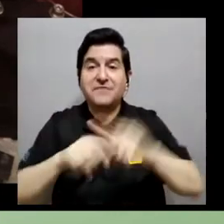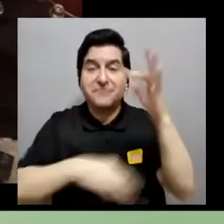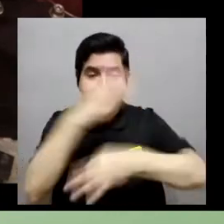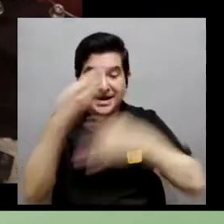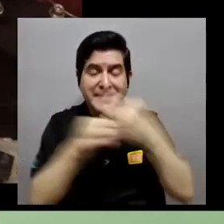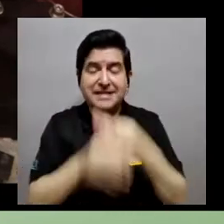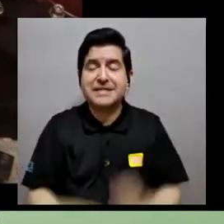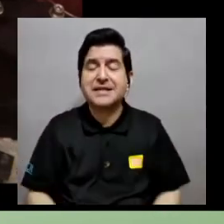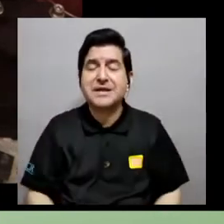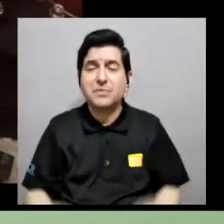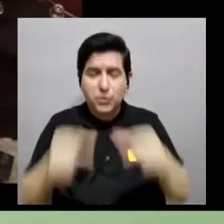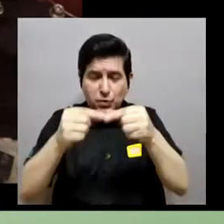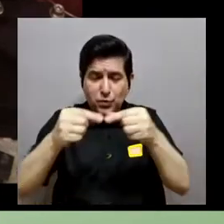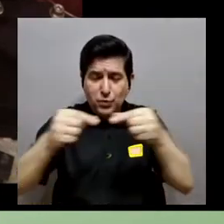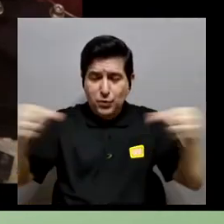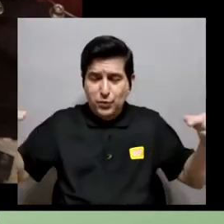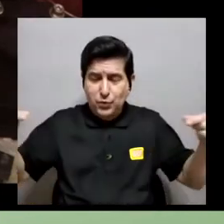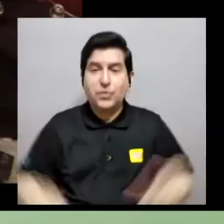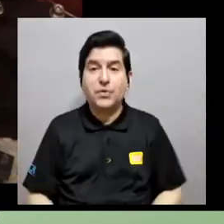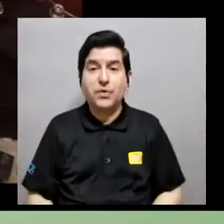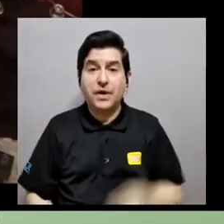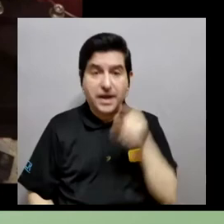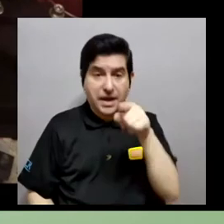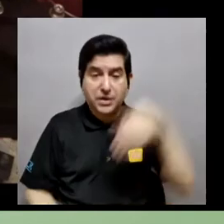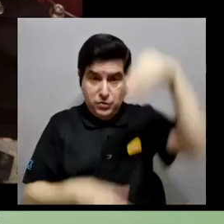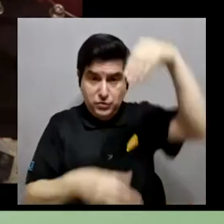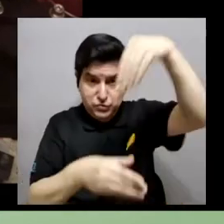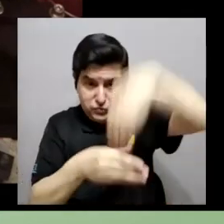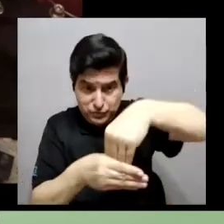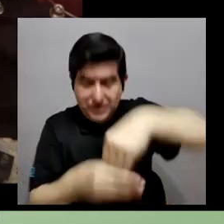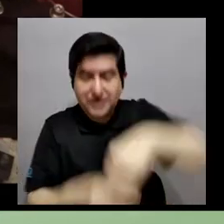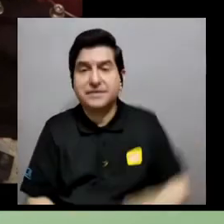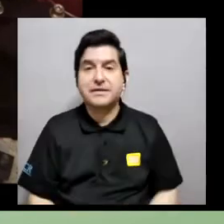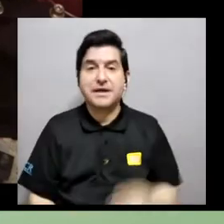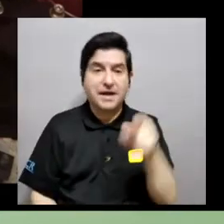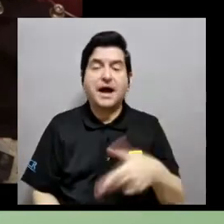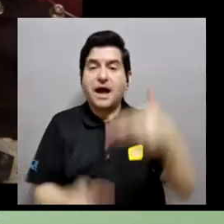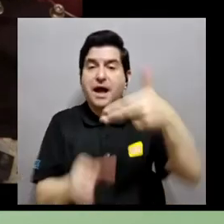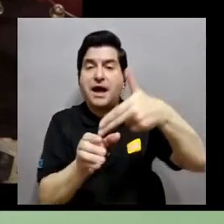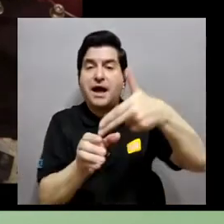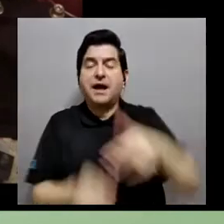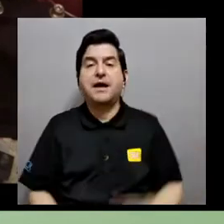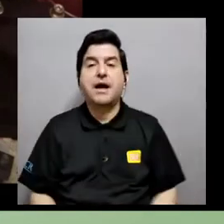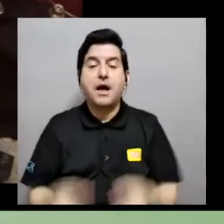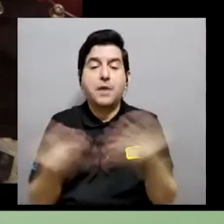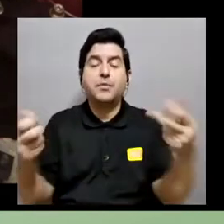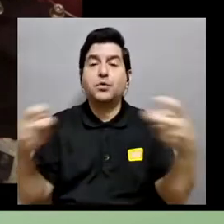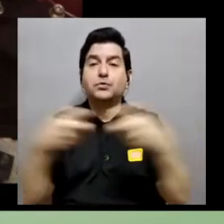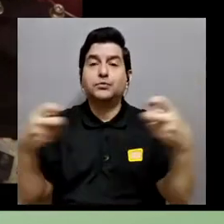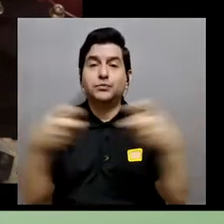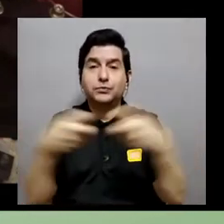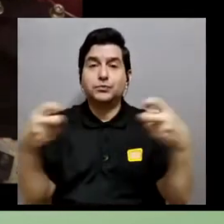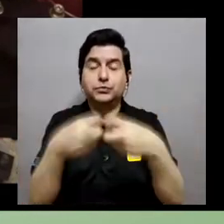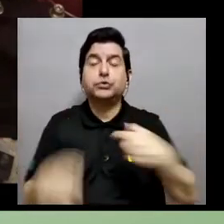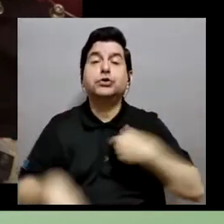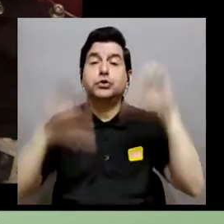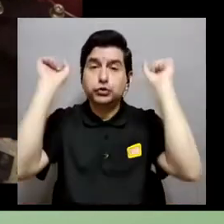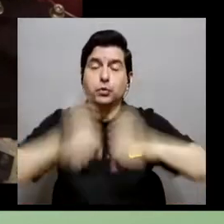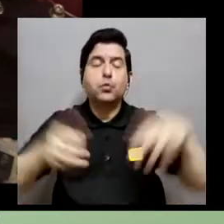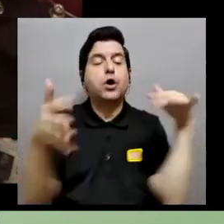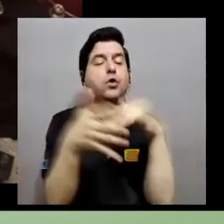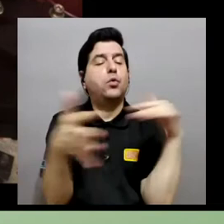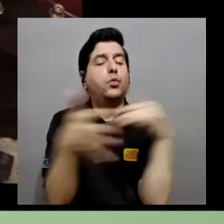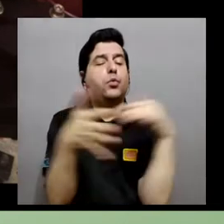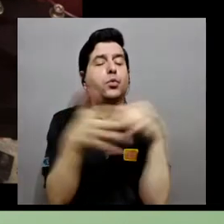de cables y hay tuberías que entran, que son las que llevan el combustible. Y eso genera una corriente eléctrica que yo puedo